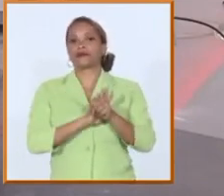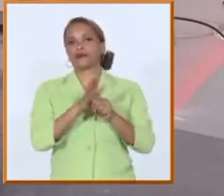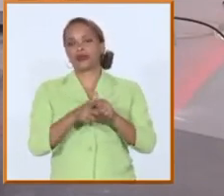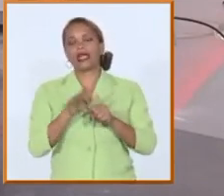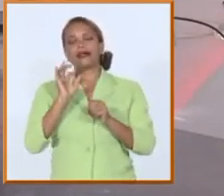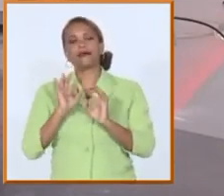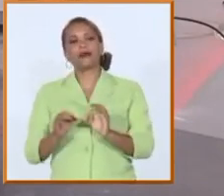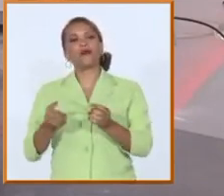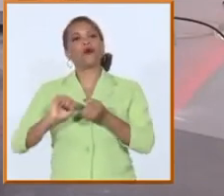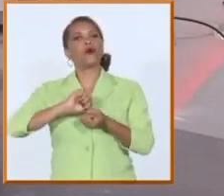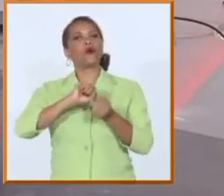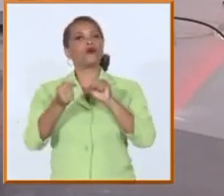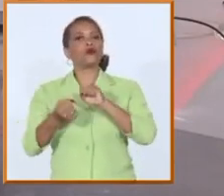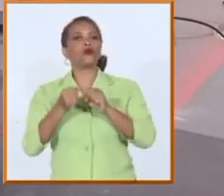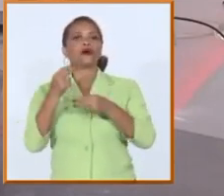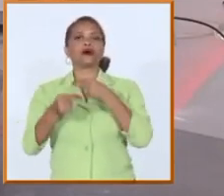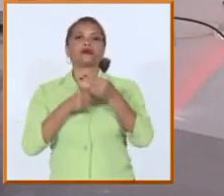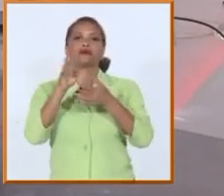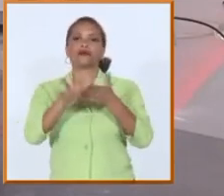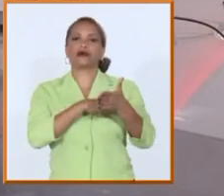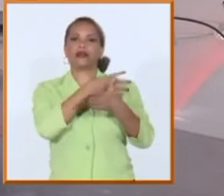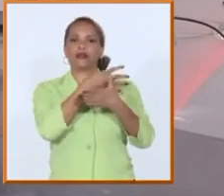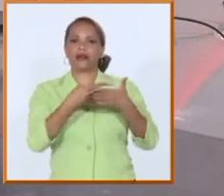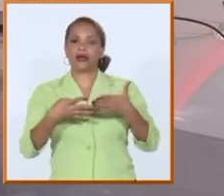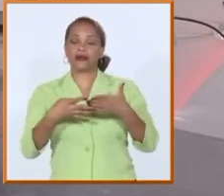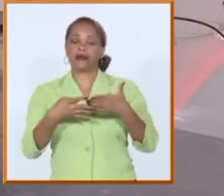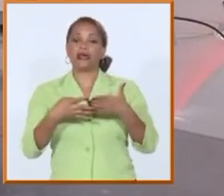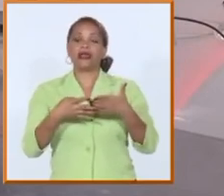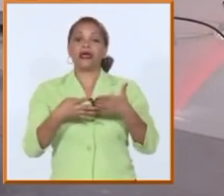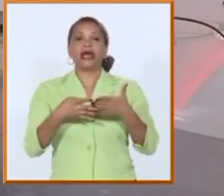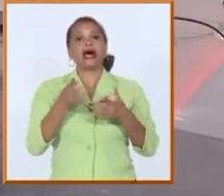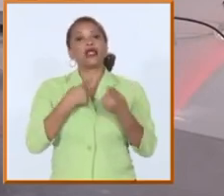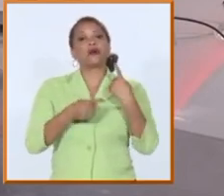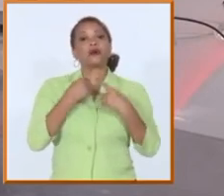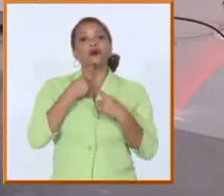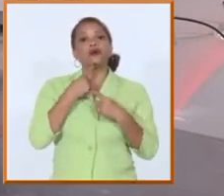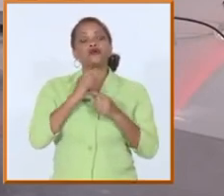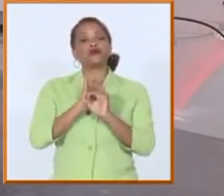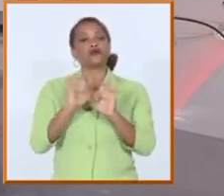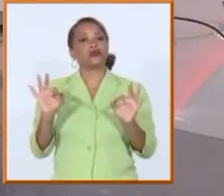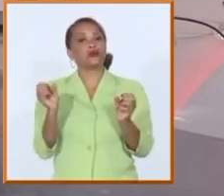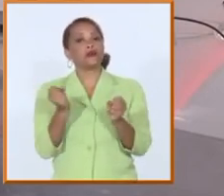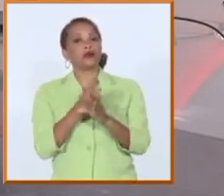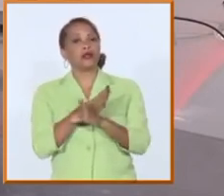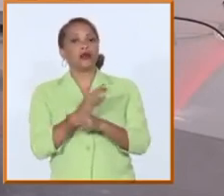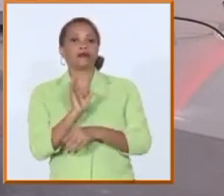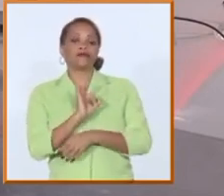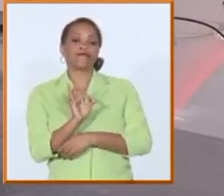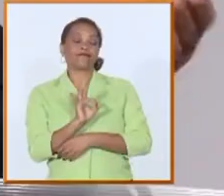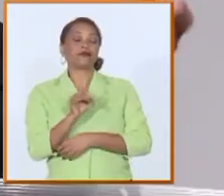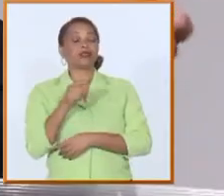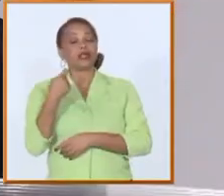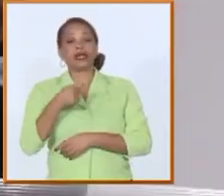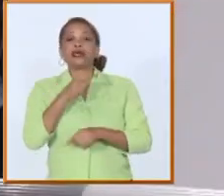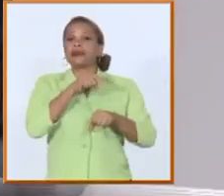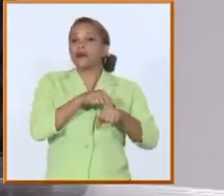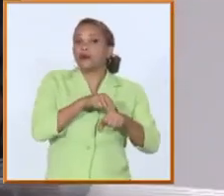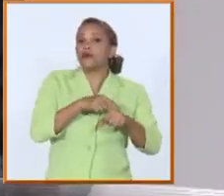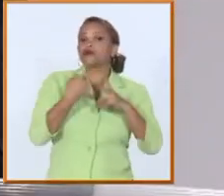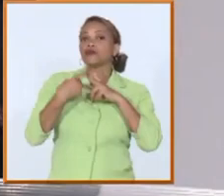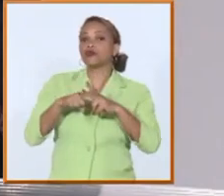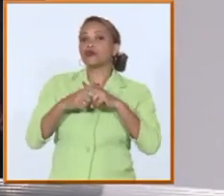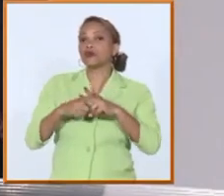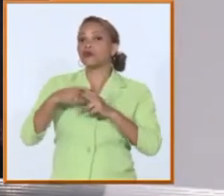marcar un calendario de daño fiscal quizás en aquel momento no quedó suficientemente claro que era una solución o una decisión